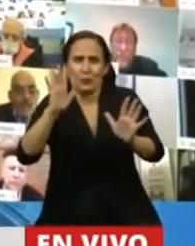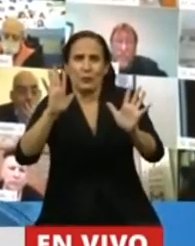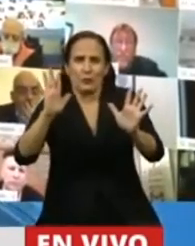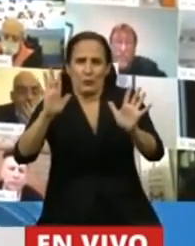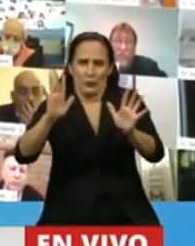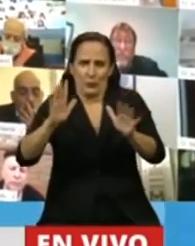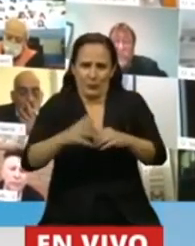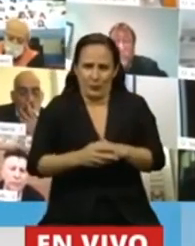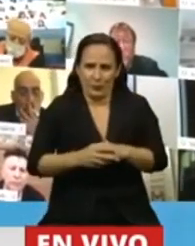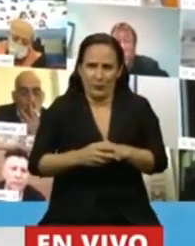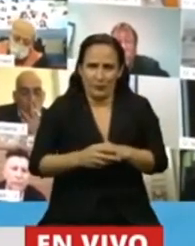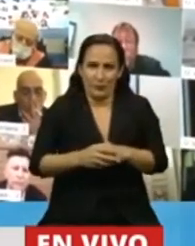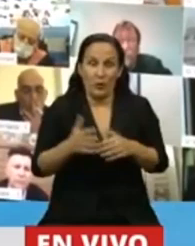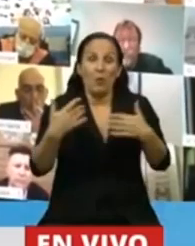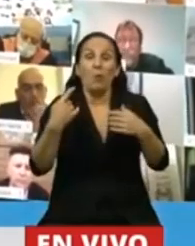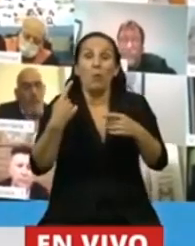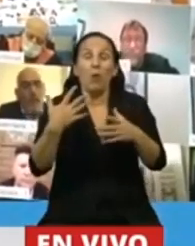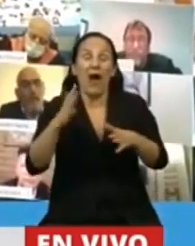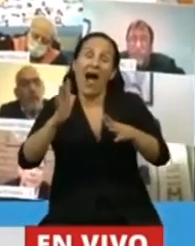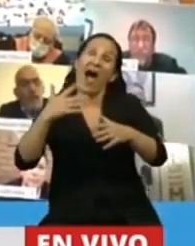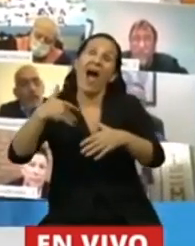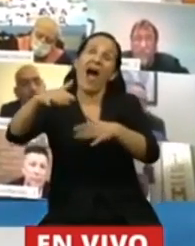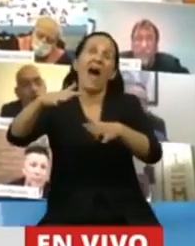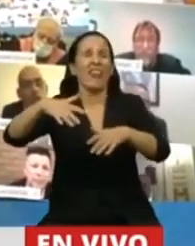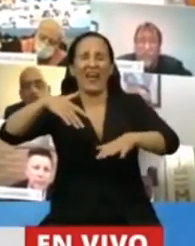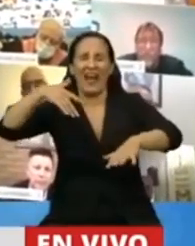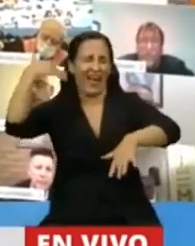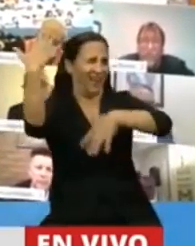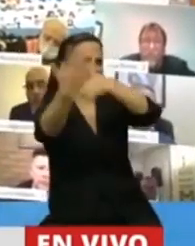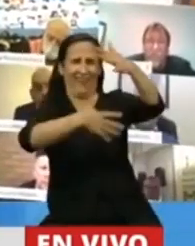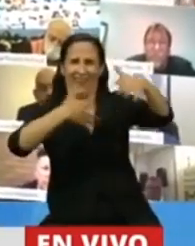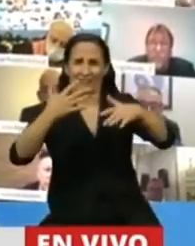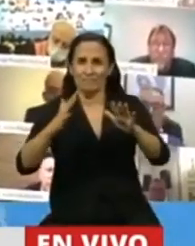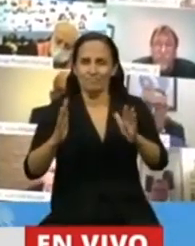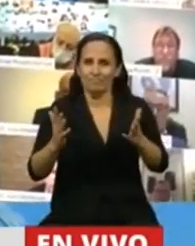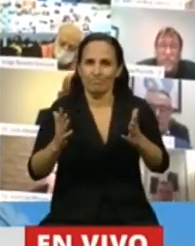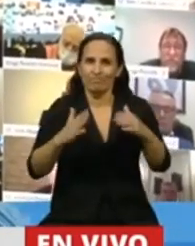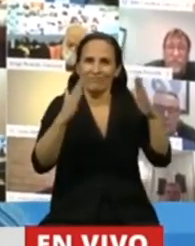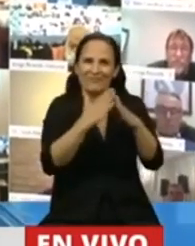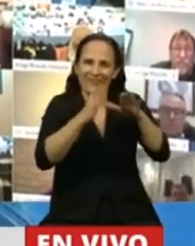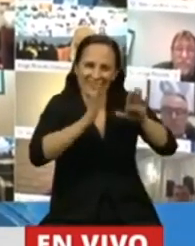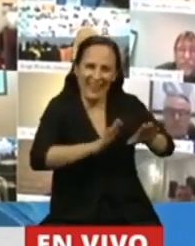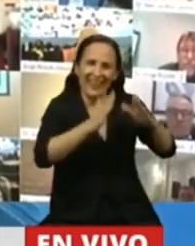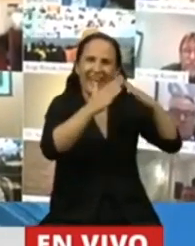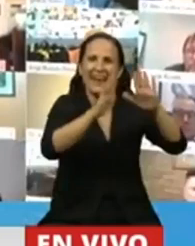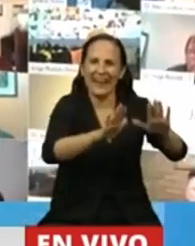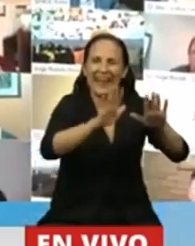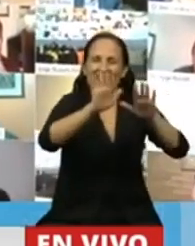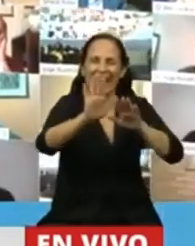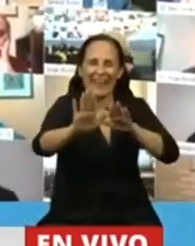por la anarquía que se produce, porque cuando entramos a aislarnos, entramos desde la conducción